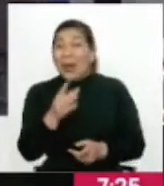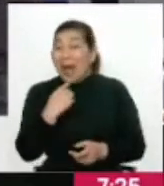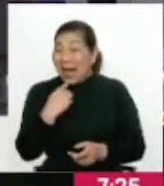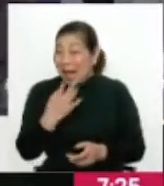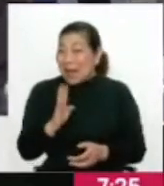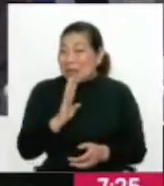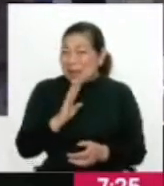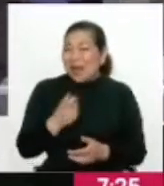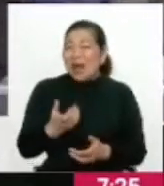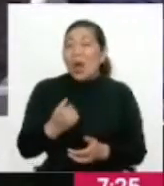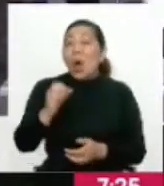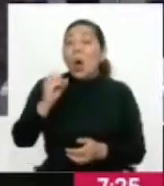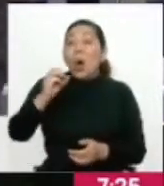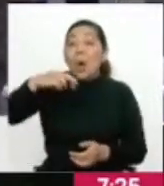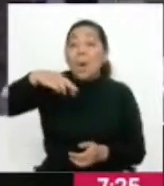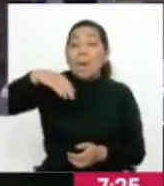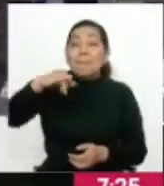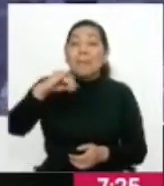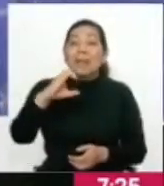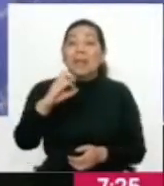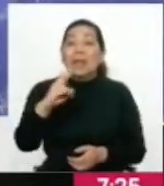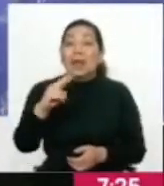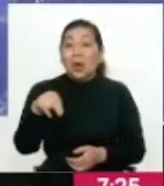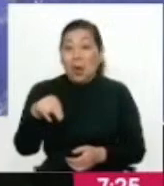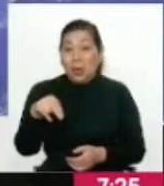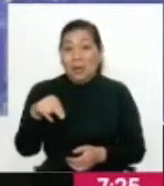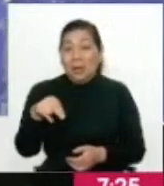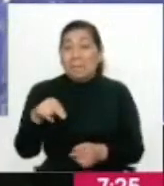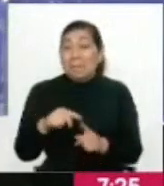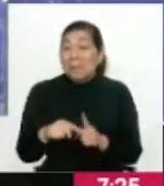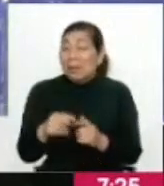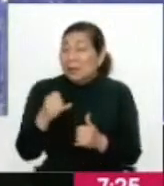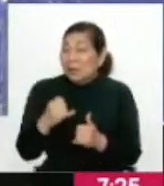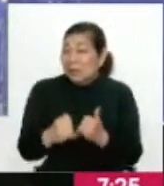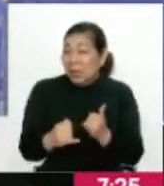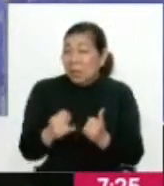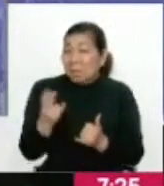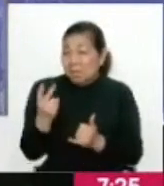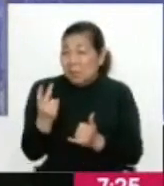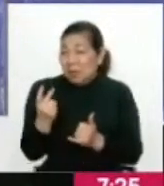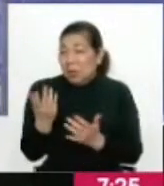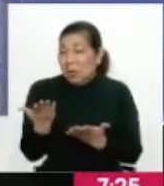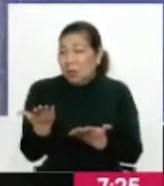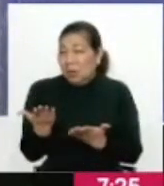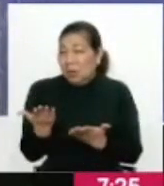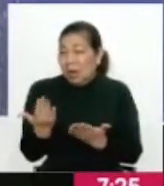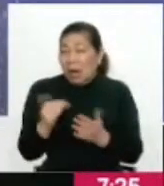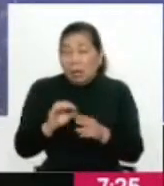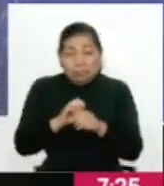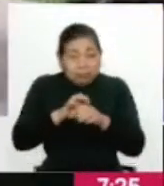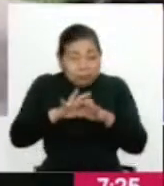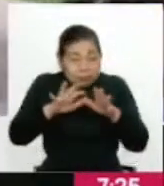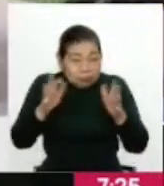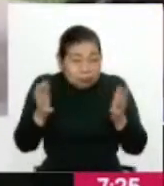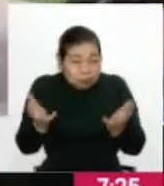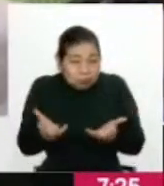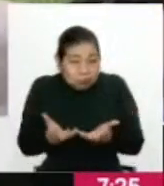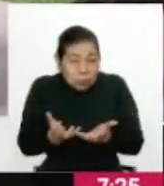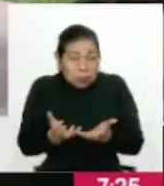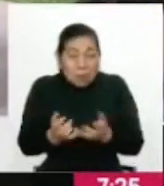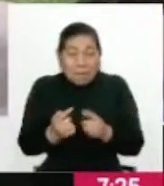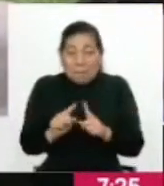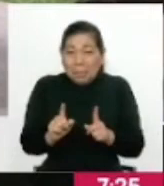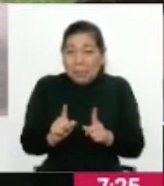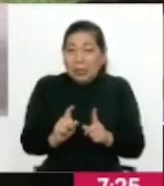precisando, Omicron. Personalmente, yo creo que a finales del 21 llegó Omicron al mundo para cambiar el